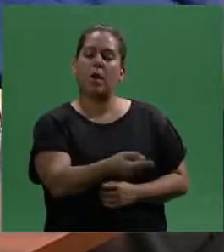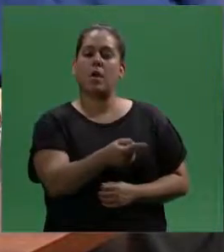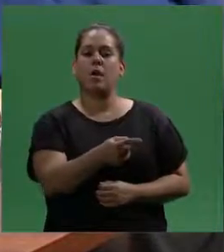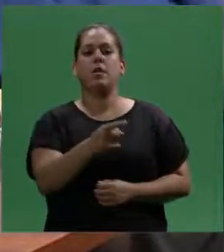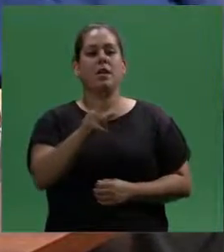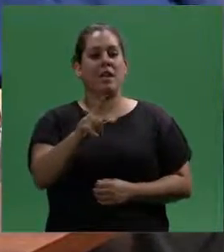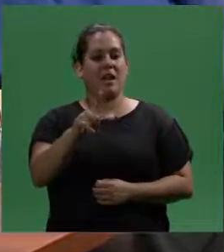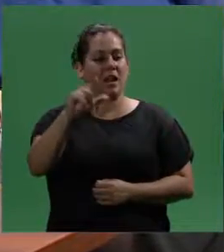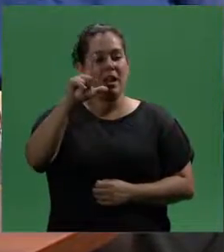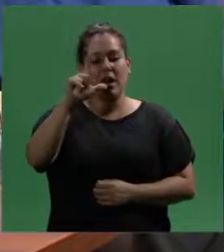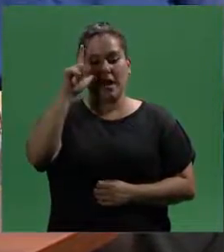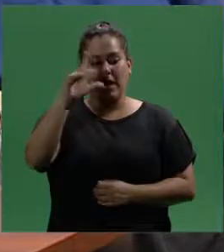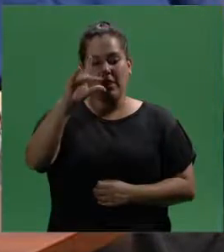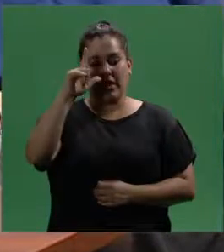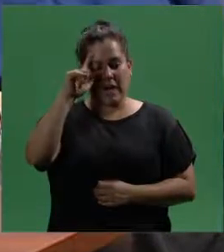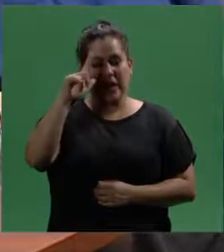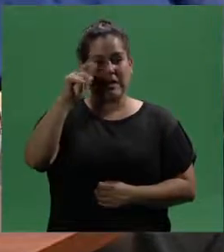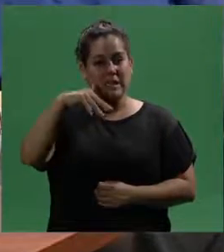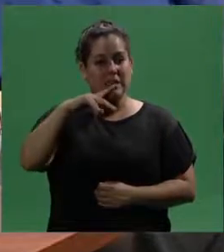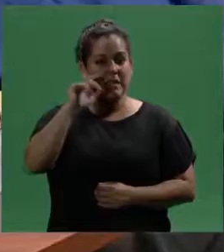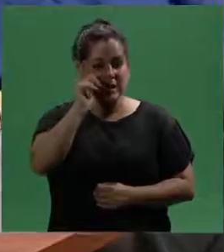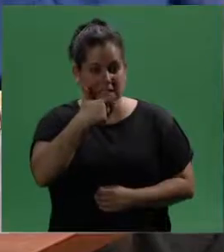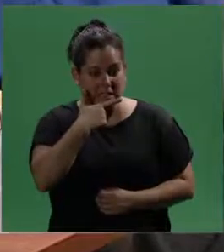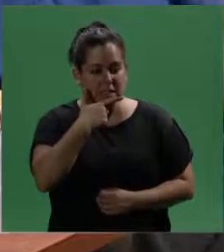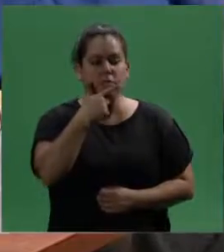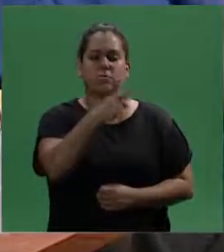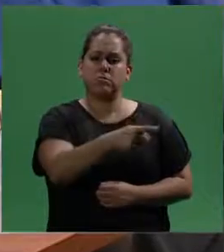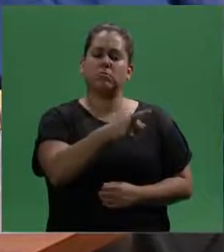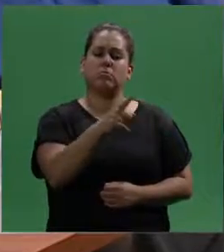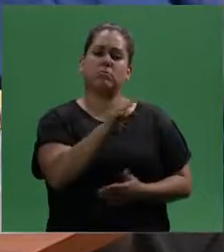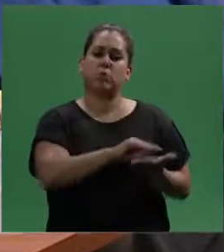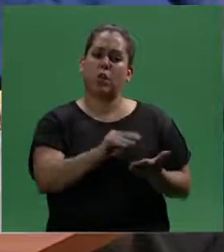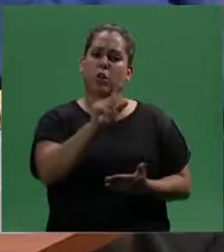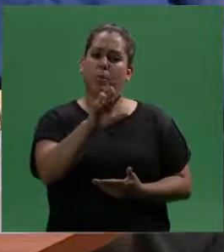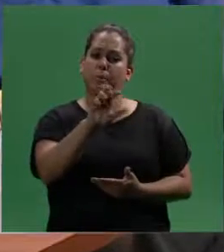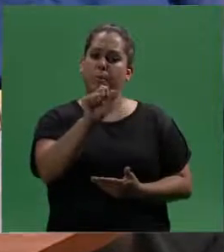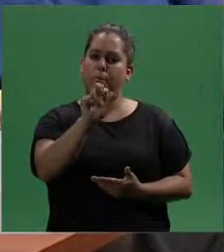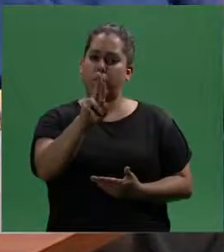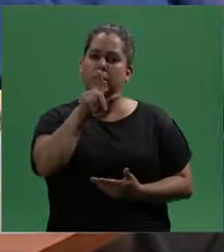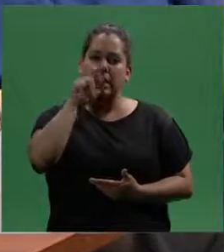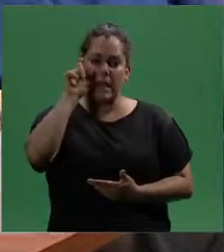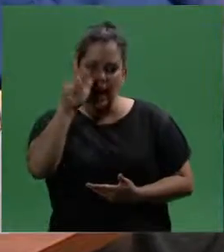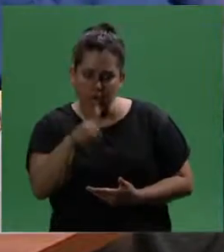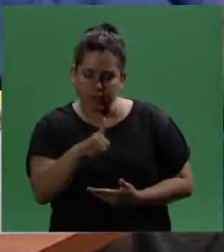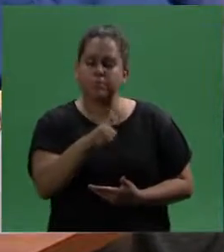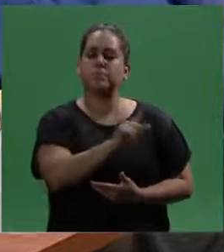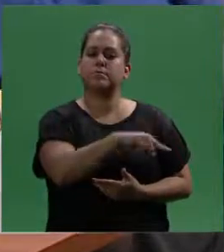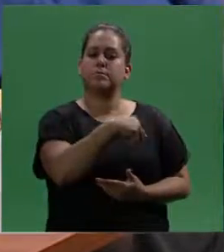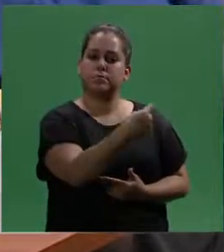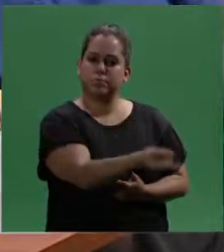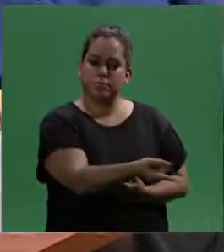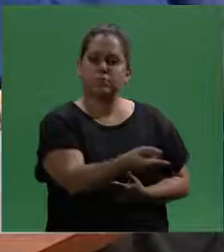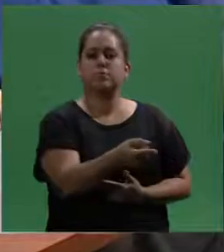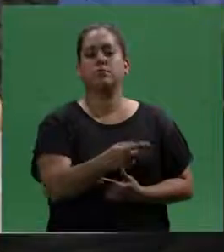Seguimos con Daniel Lentis, trabaja con el diputado Agustín Portela, de la Unión Cívica Radical. Bienvenido. Gracias.